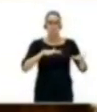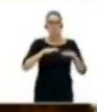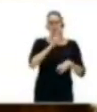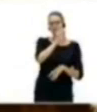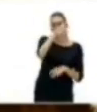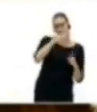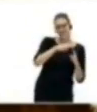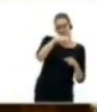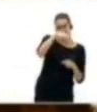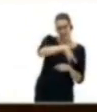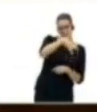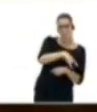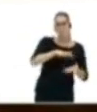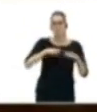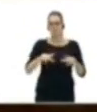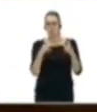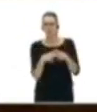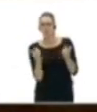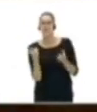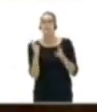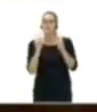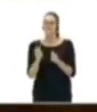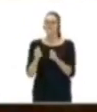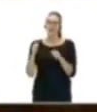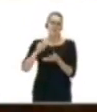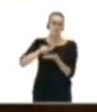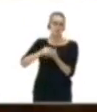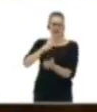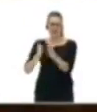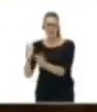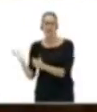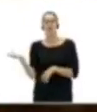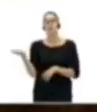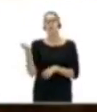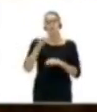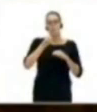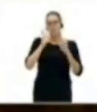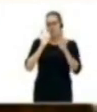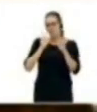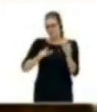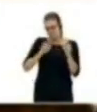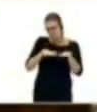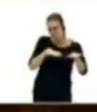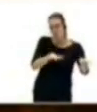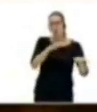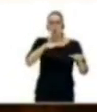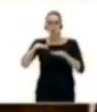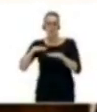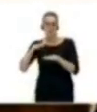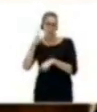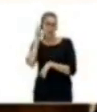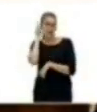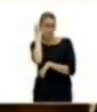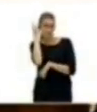sociales, la plataforma de estados por la hipoteca, las mareas ciudadanas, los movimientos estudiantiles y desde luego los últimos